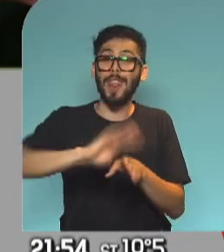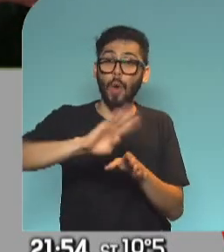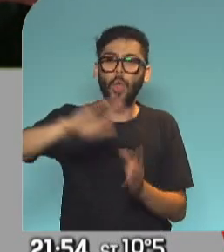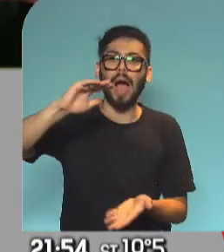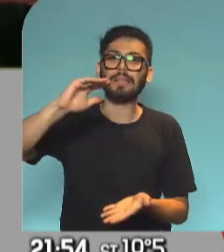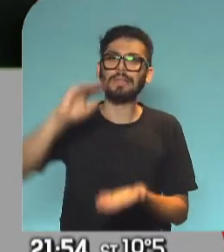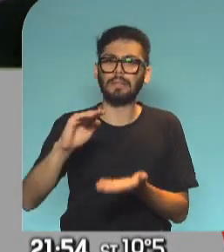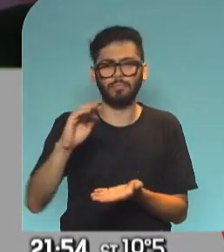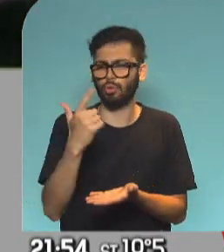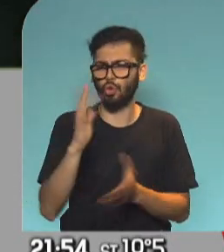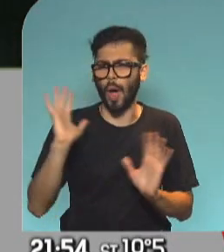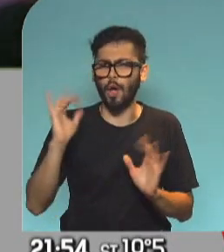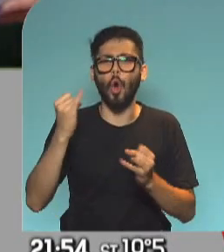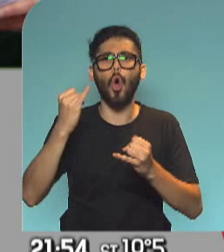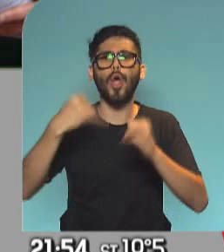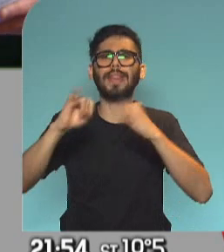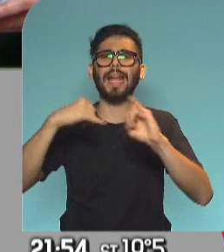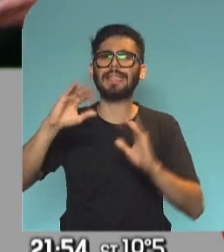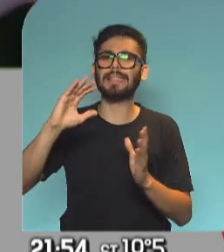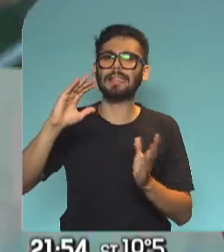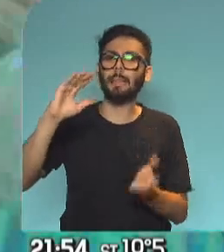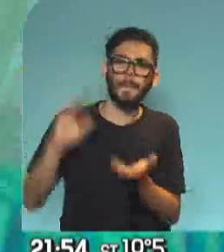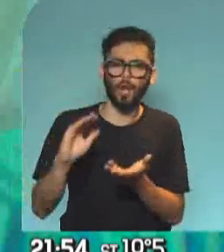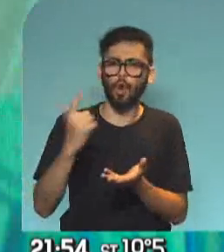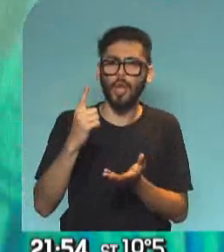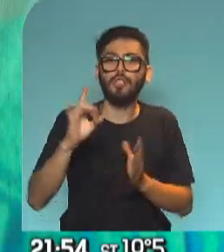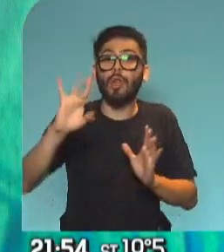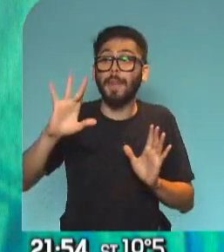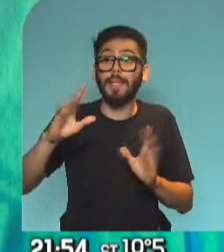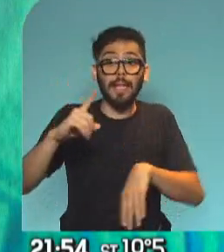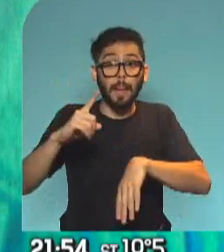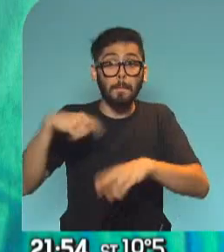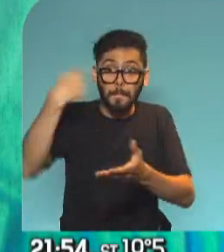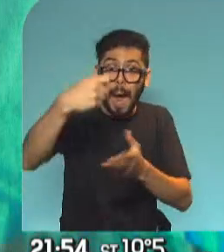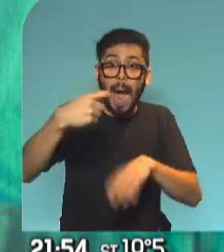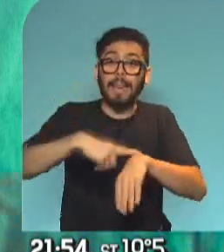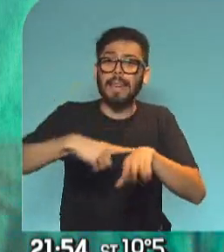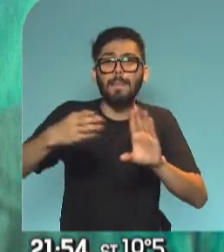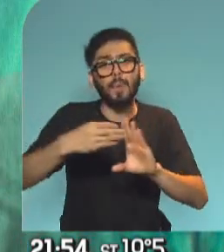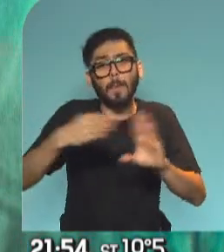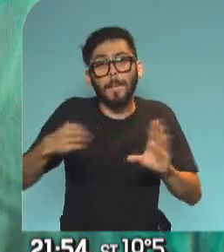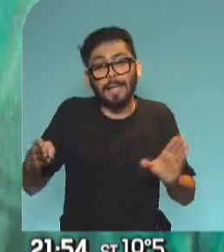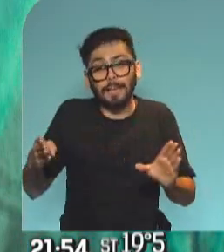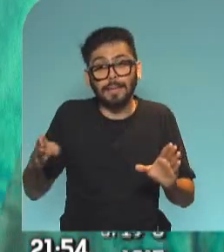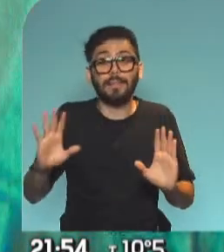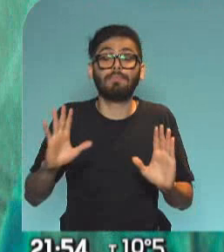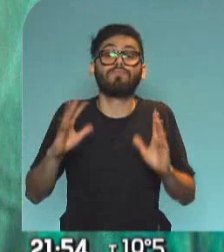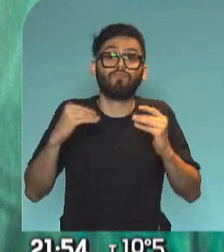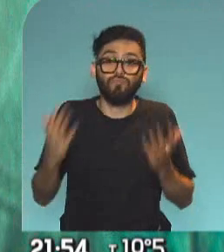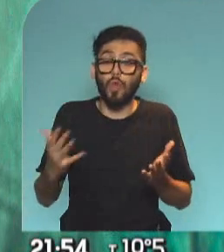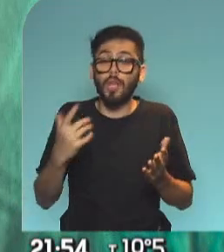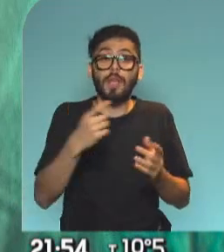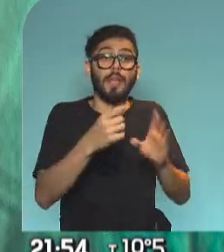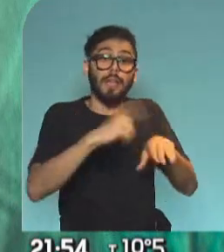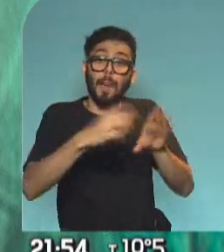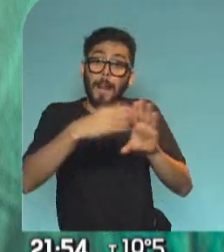hace, ni tampoco el capital, lo único que te hace es extender el plazo de pago. Esa es la ventaja que tiene este acuerdo, mientras uno puede ir generando mayor estabilidad